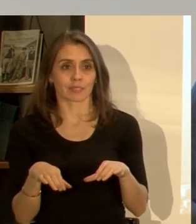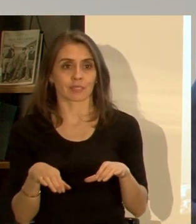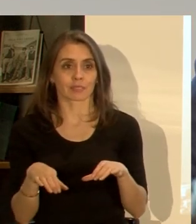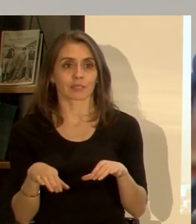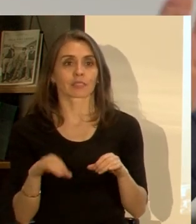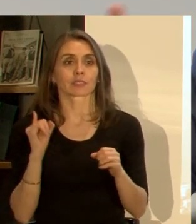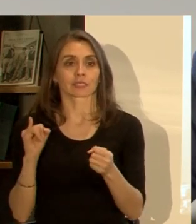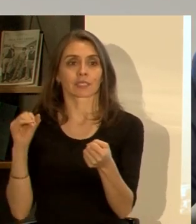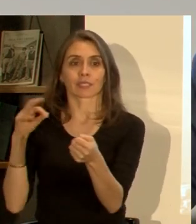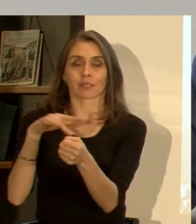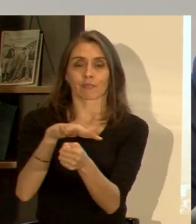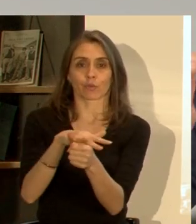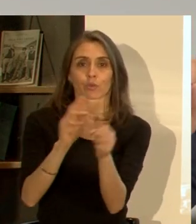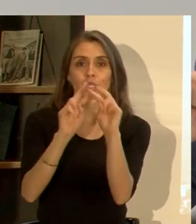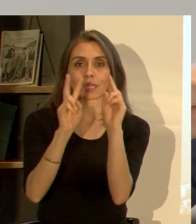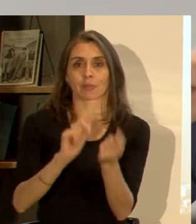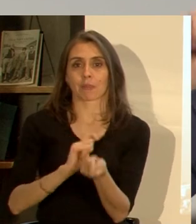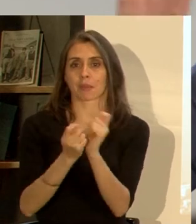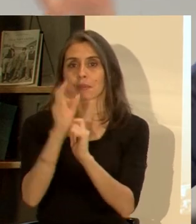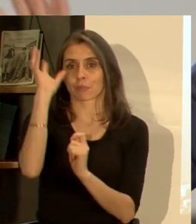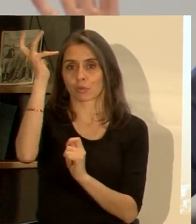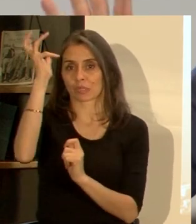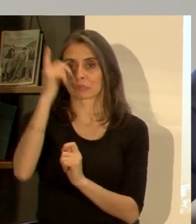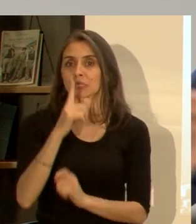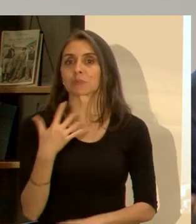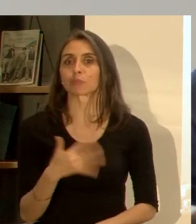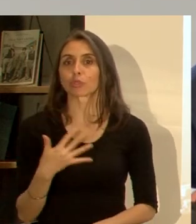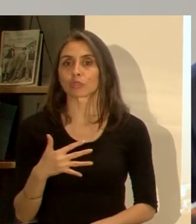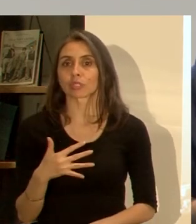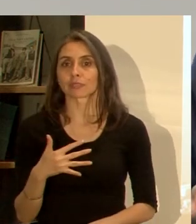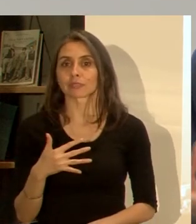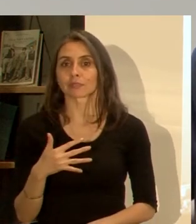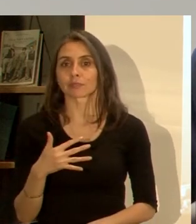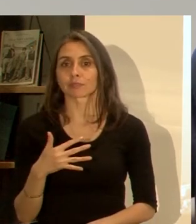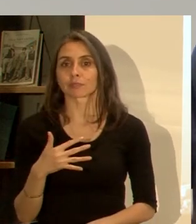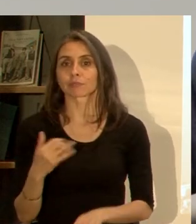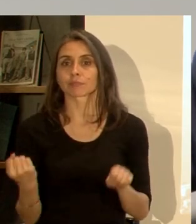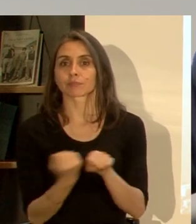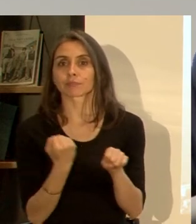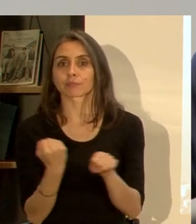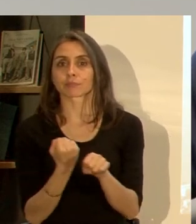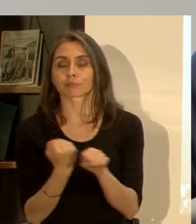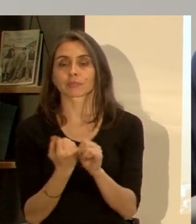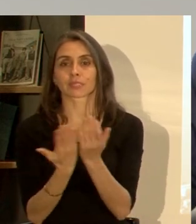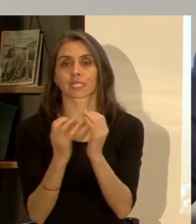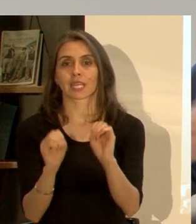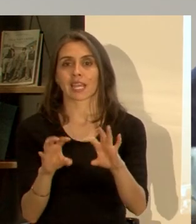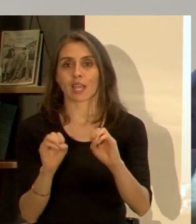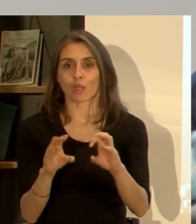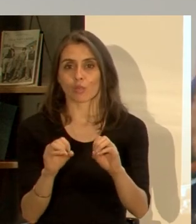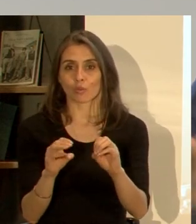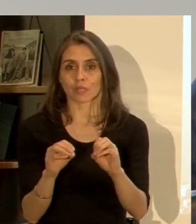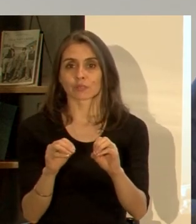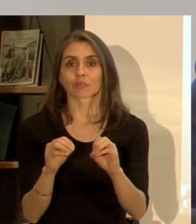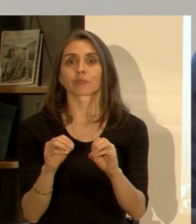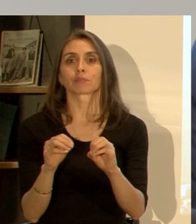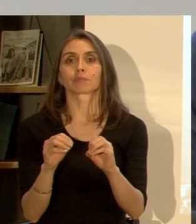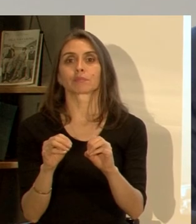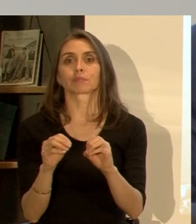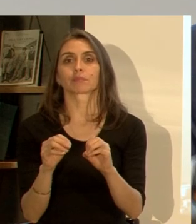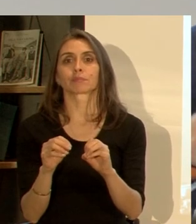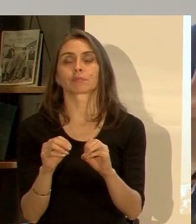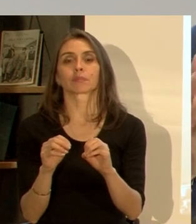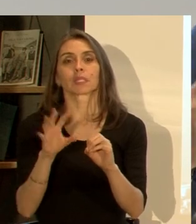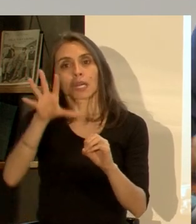implicaciones importantes en materia de cambio climático lo importante es de todas maneras ir trabajando en la educación para que